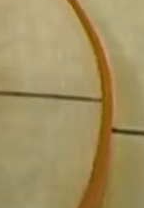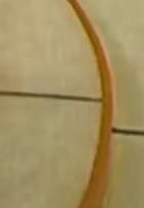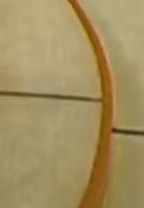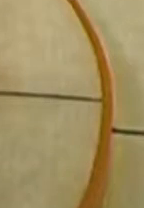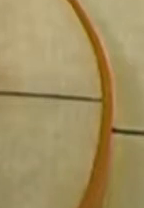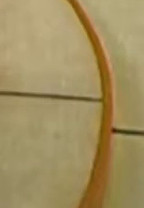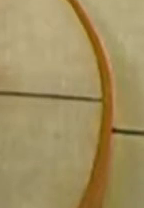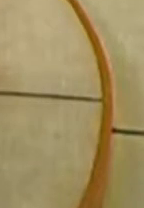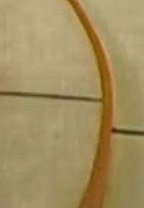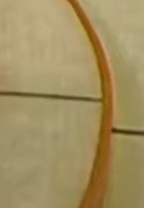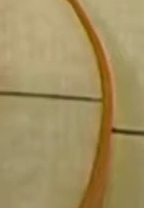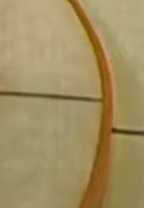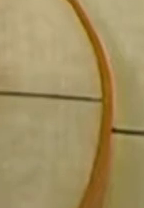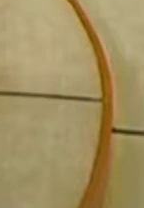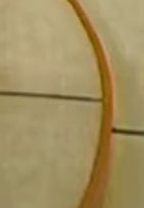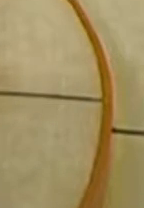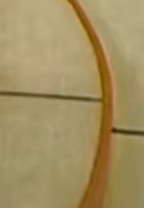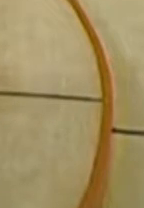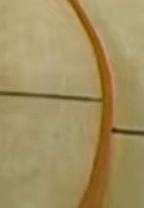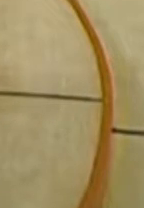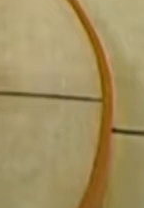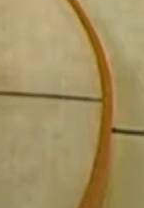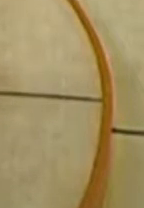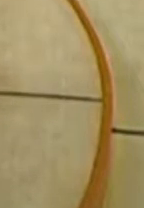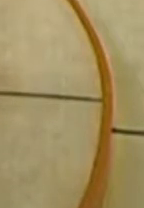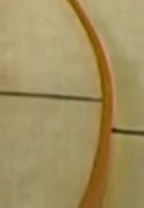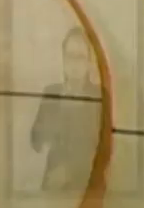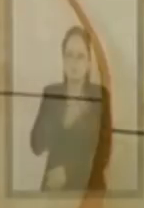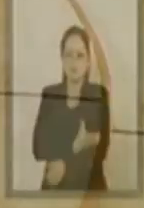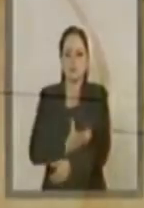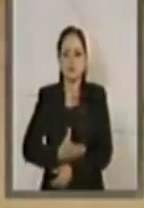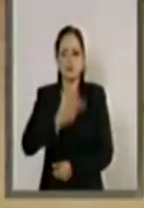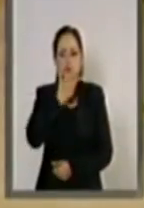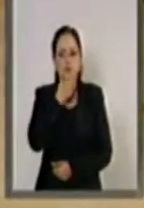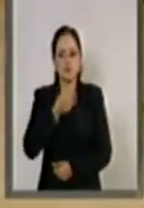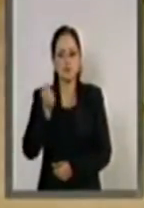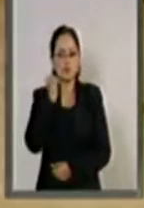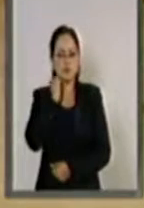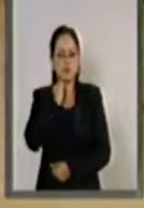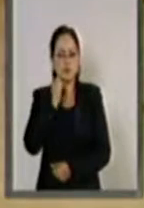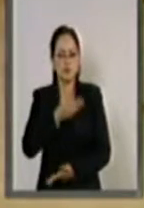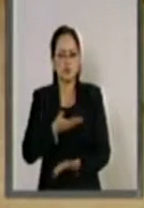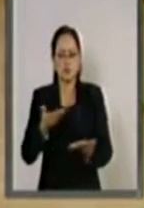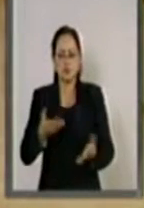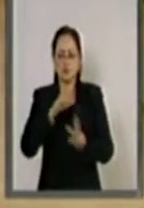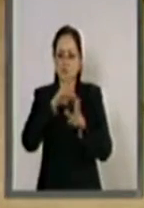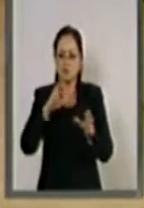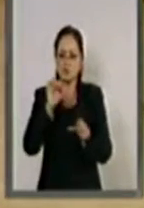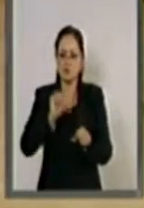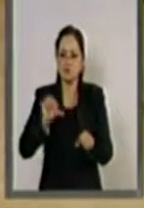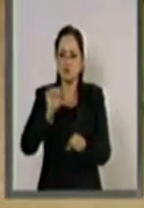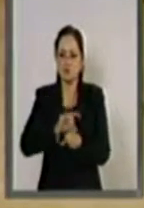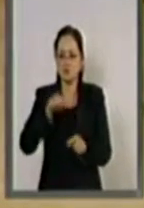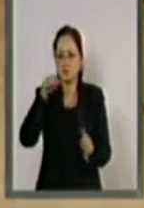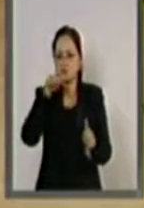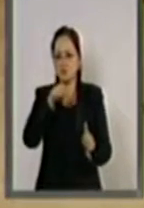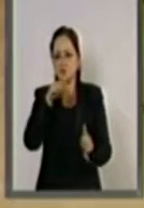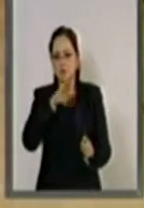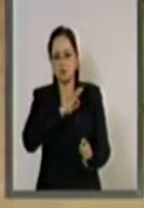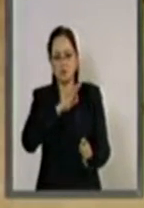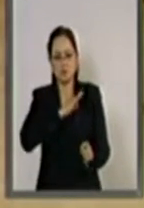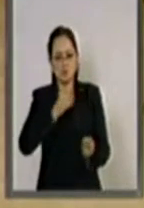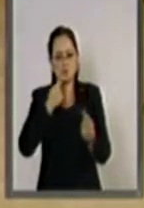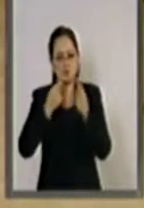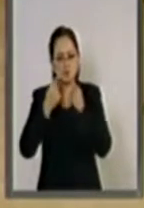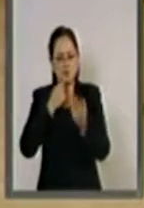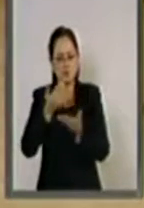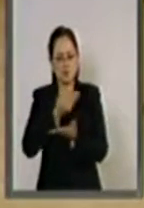Gracias, Presidente, compañeras, senadoras, compañeros, senadores. El tema que hoy corresponde discutir es